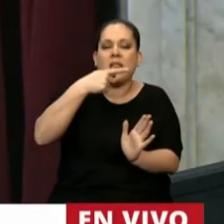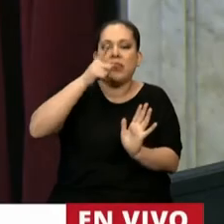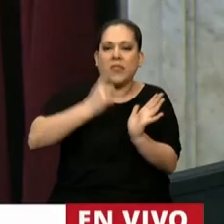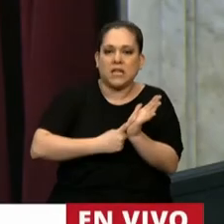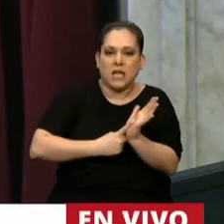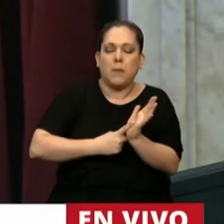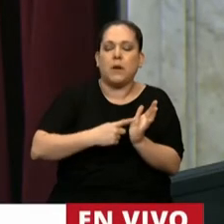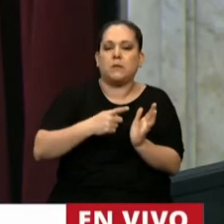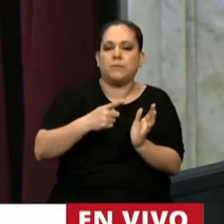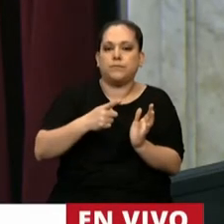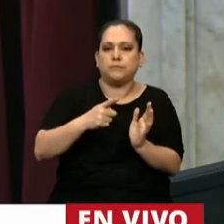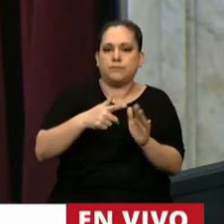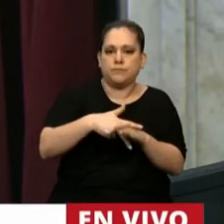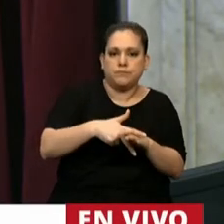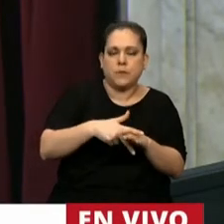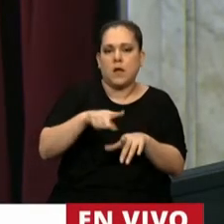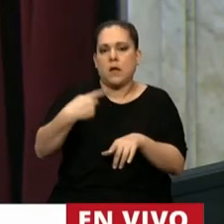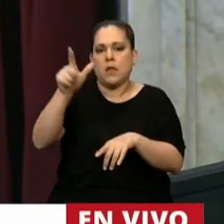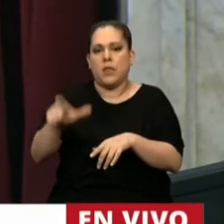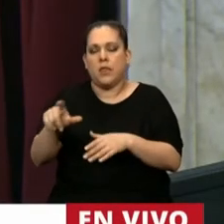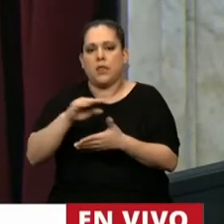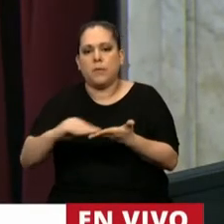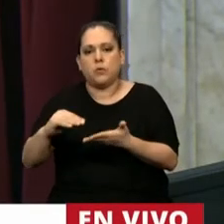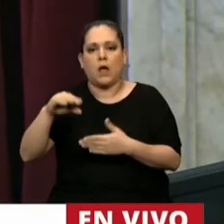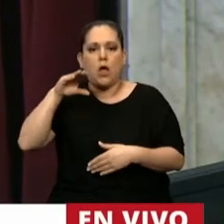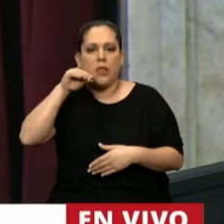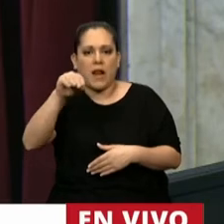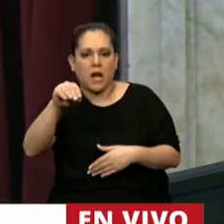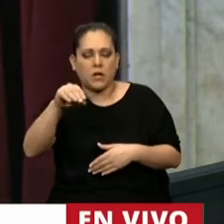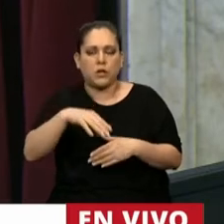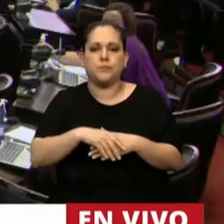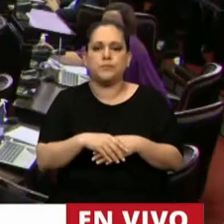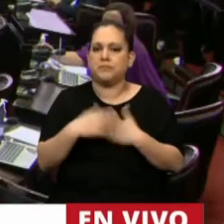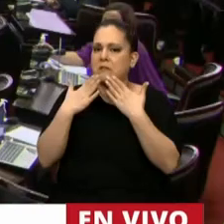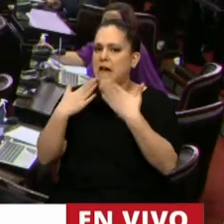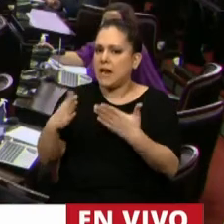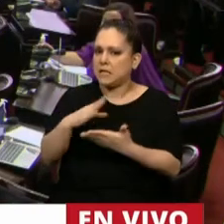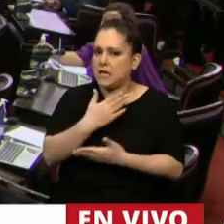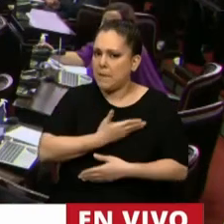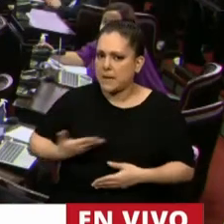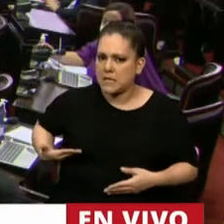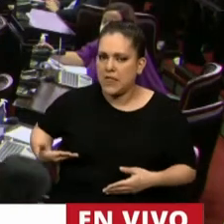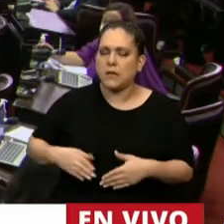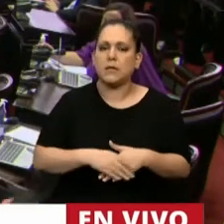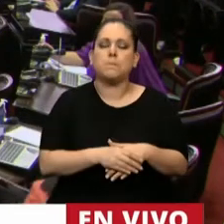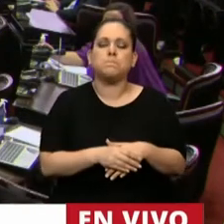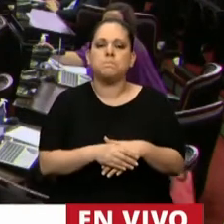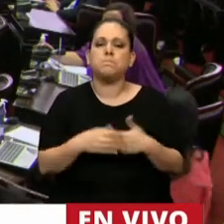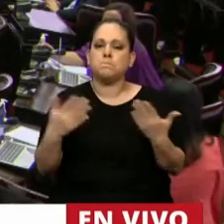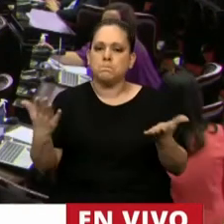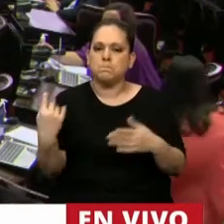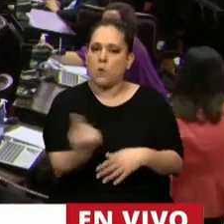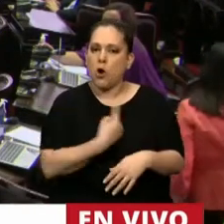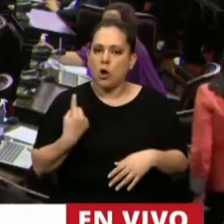Sí, diputado del Caño. Gracias, Presidente. Mire, nosotros